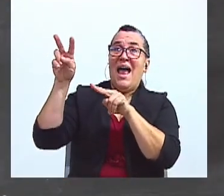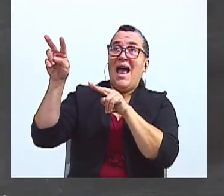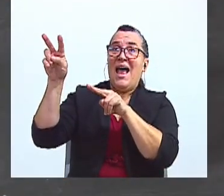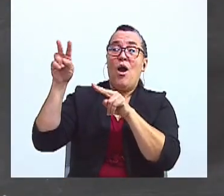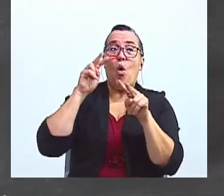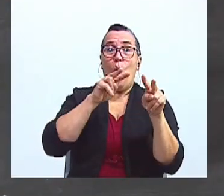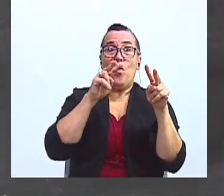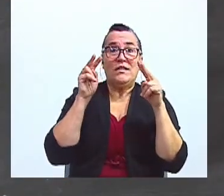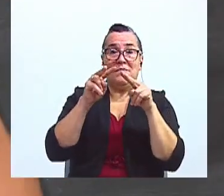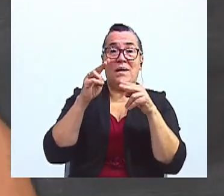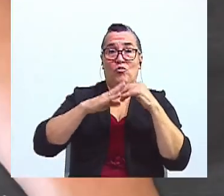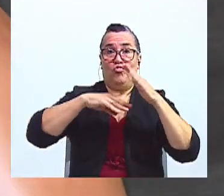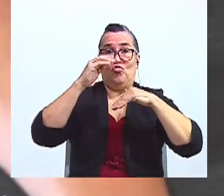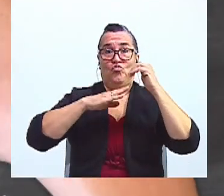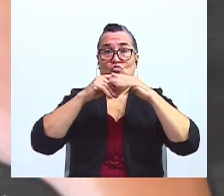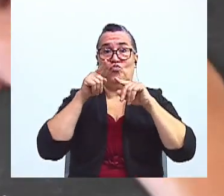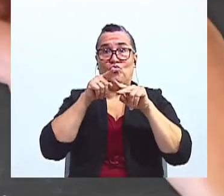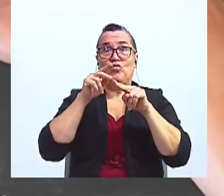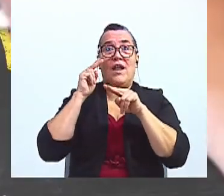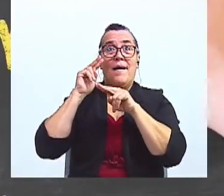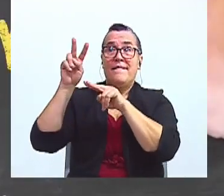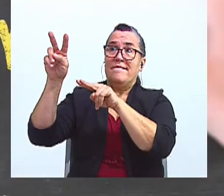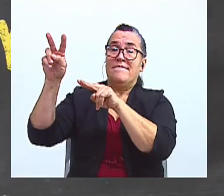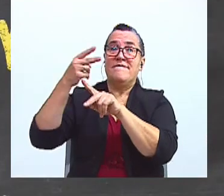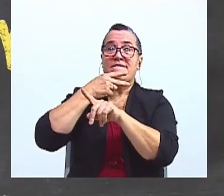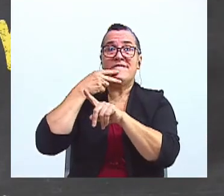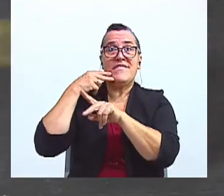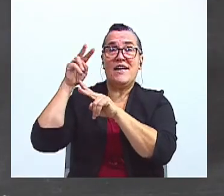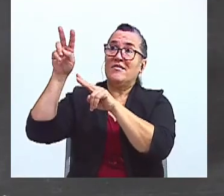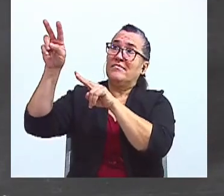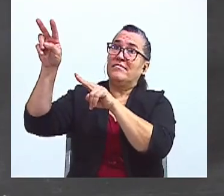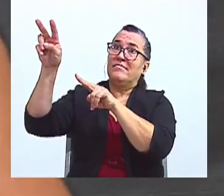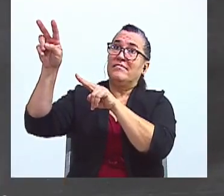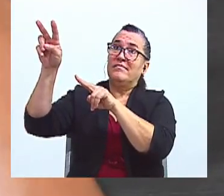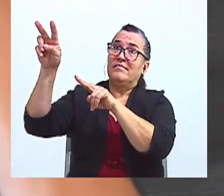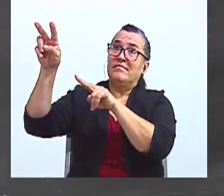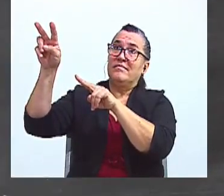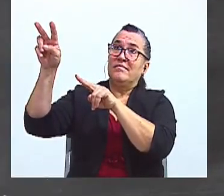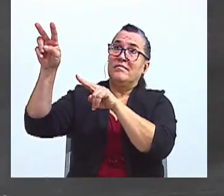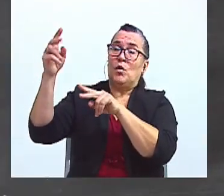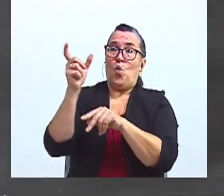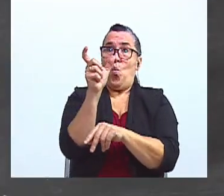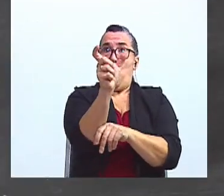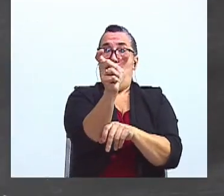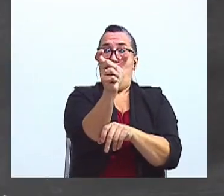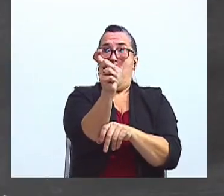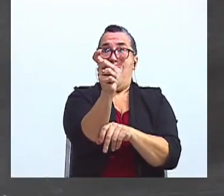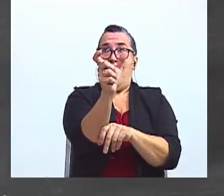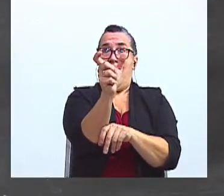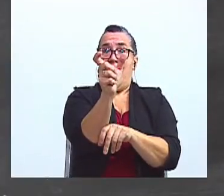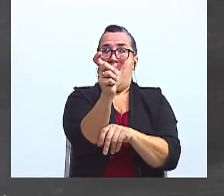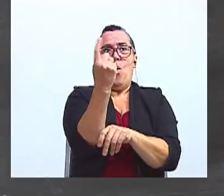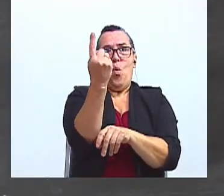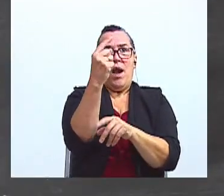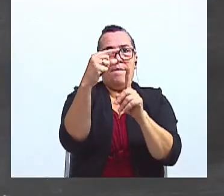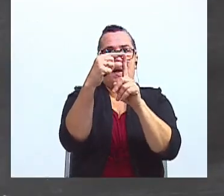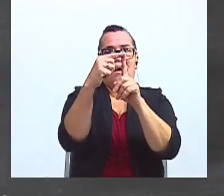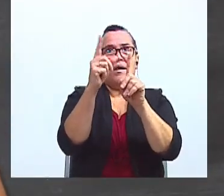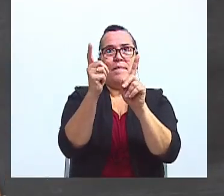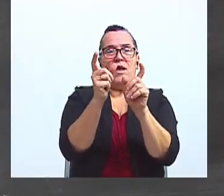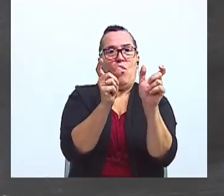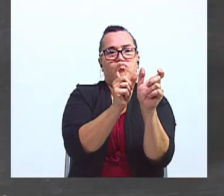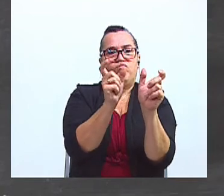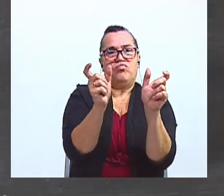Observemos la estructura del verbo. Sí, aunque el verbo sea una sola palabra, tiene varias partes. En primero,